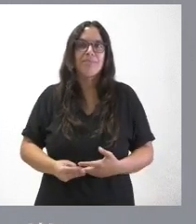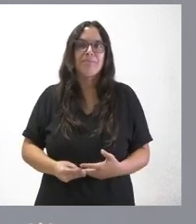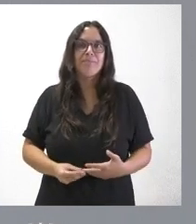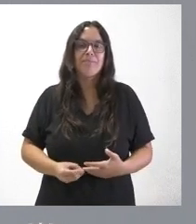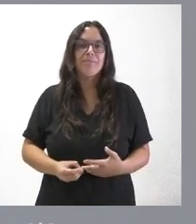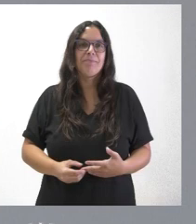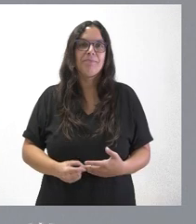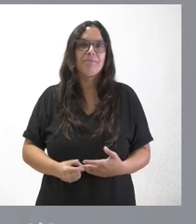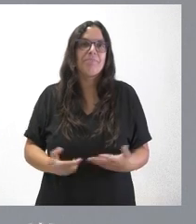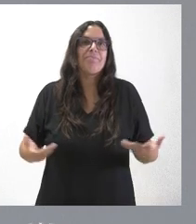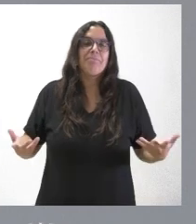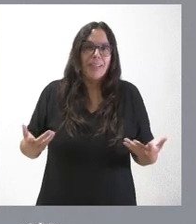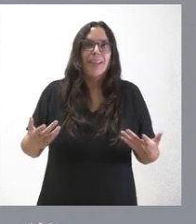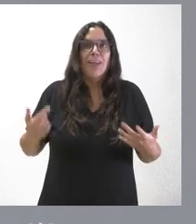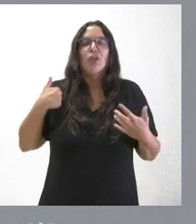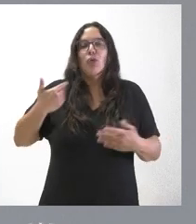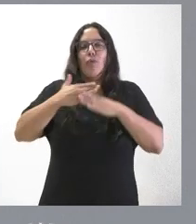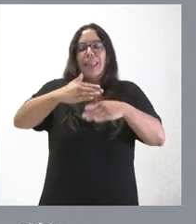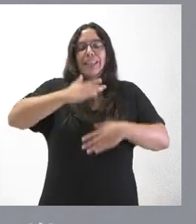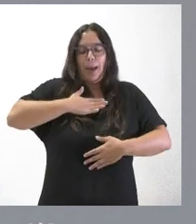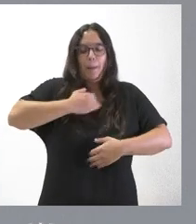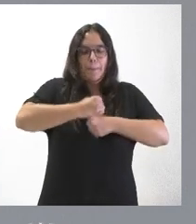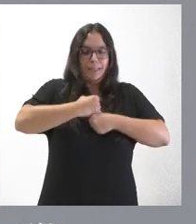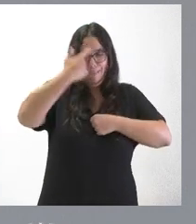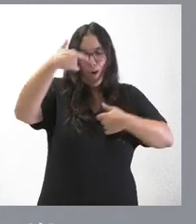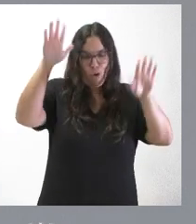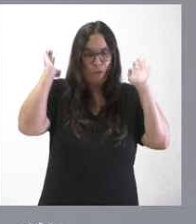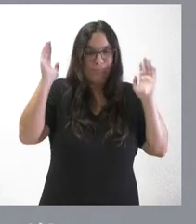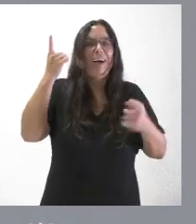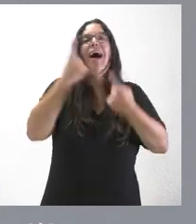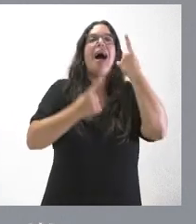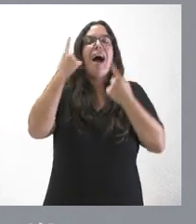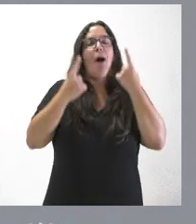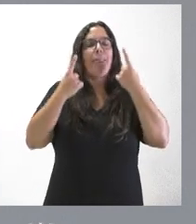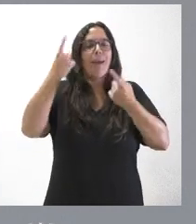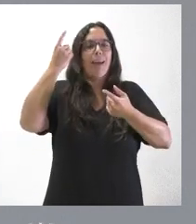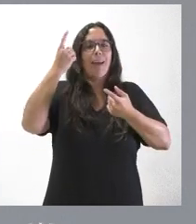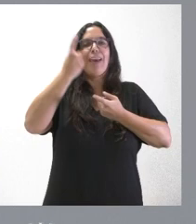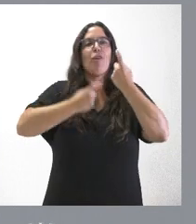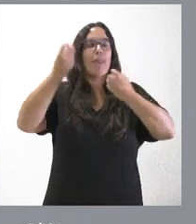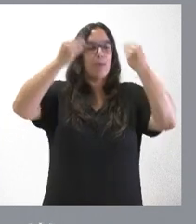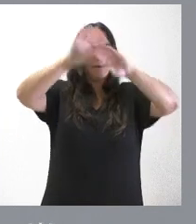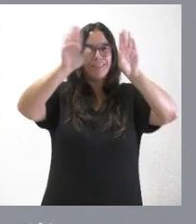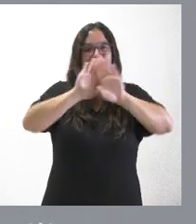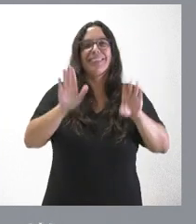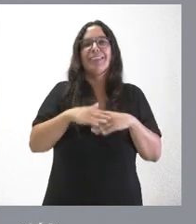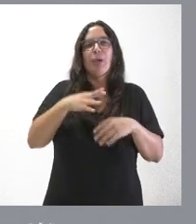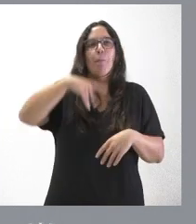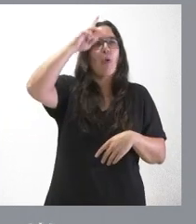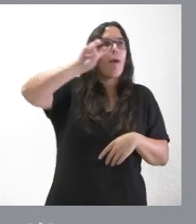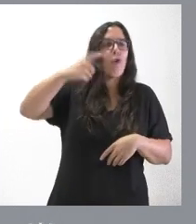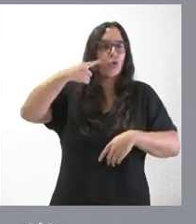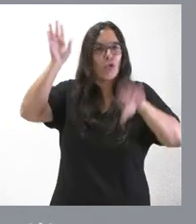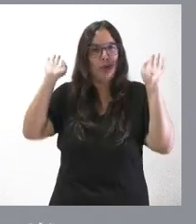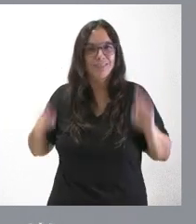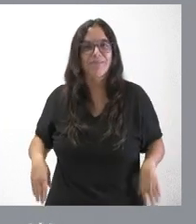bastante tengo que saber dónde estoy yo muchas veces, que a veces me muevo más de la cuenta y como van andar preocupados de dónde andan los demás.